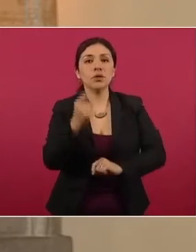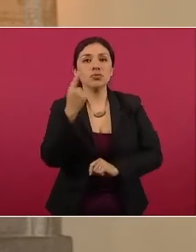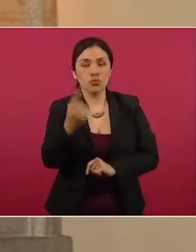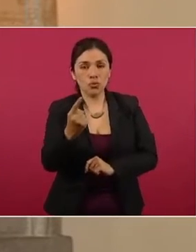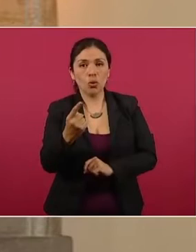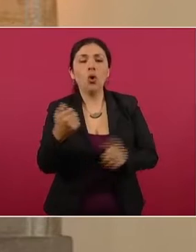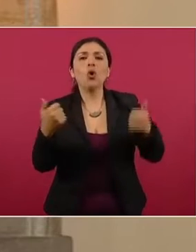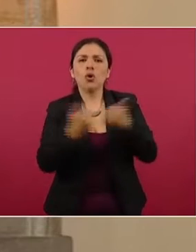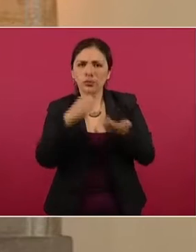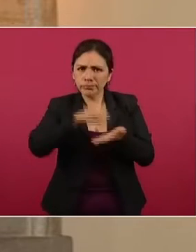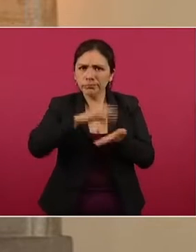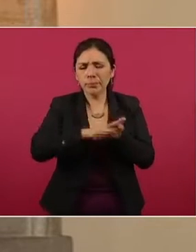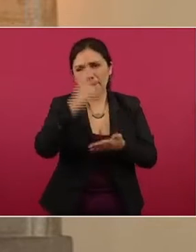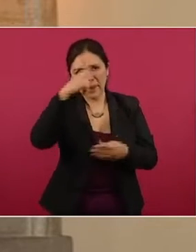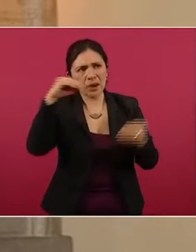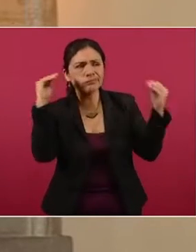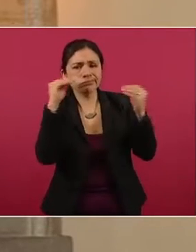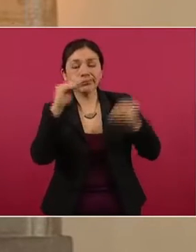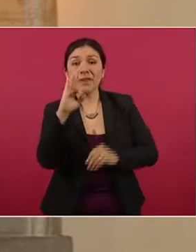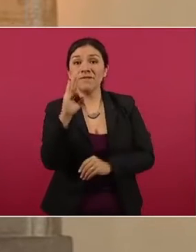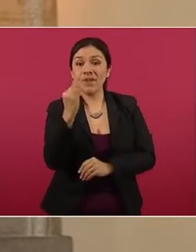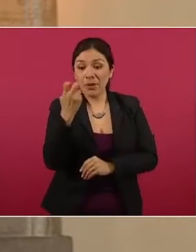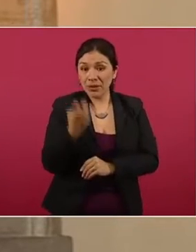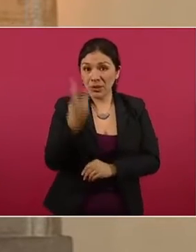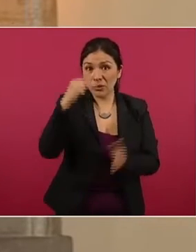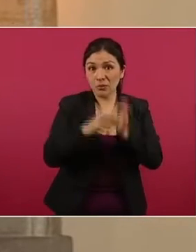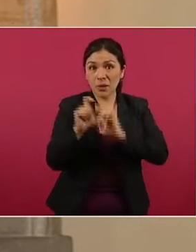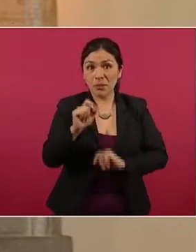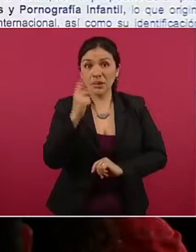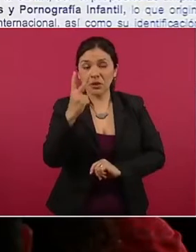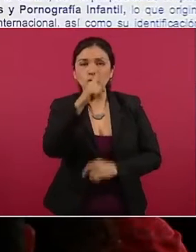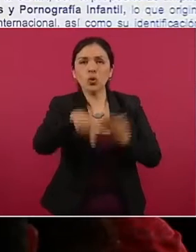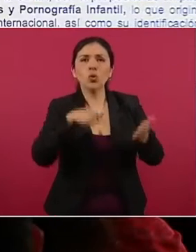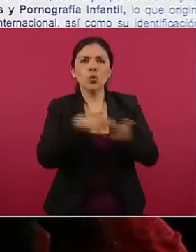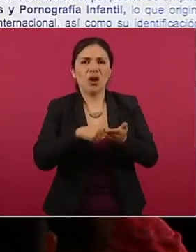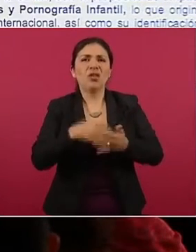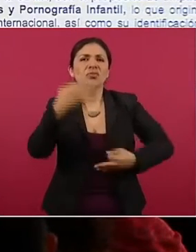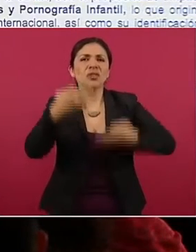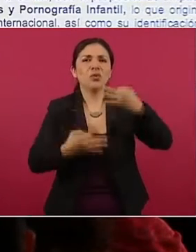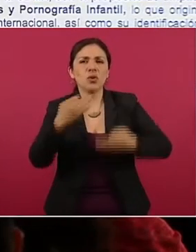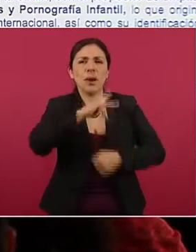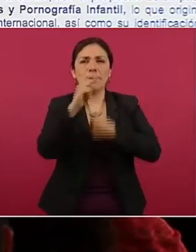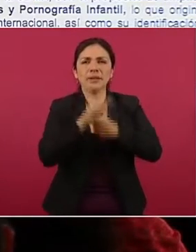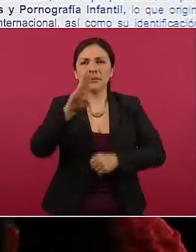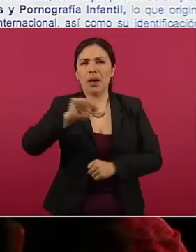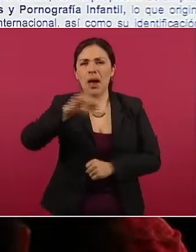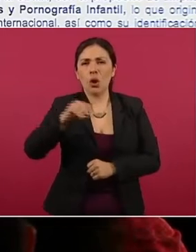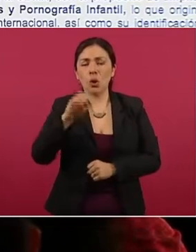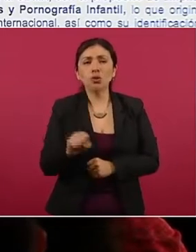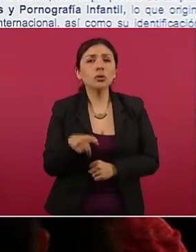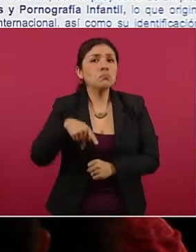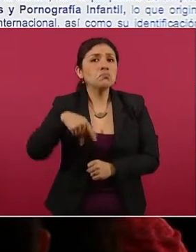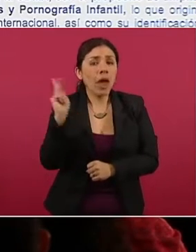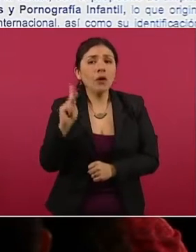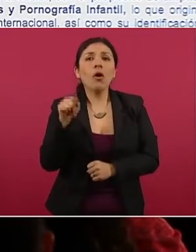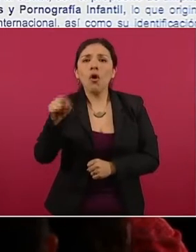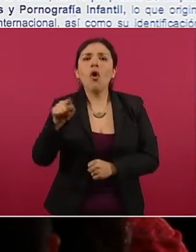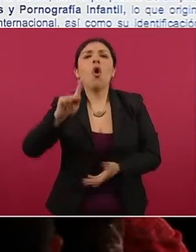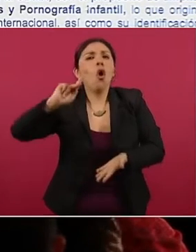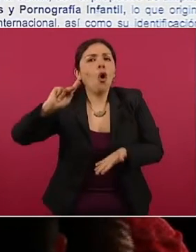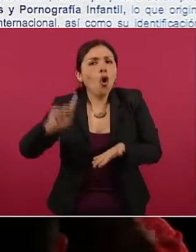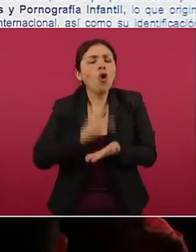Fue citado a comparecer en febrero del presente año en el Tribunal Supremo de los Países Bajos. Sin embargo, logra